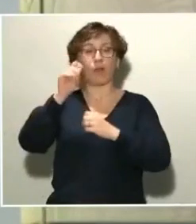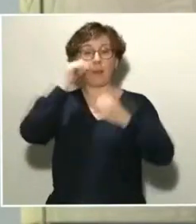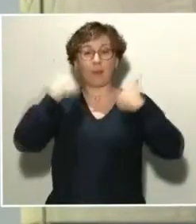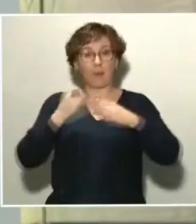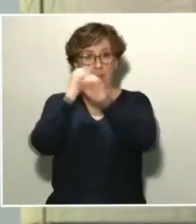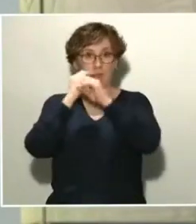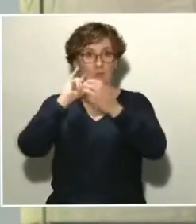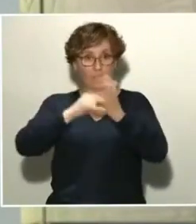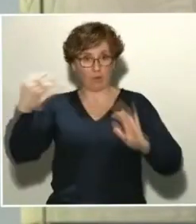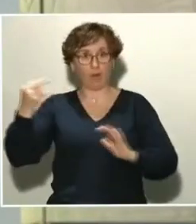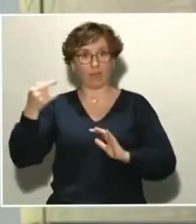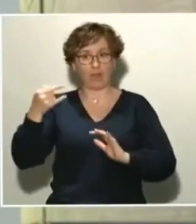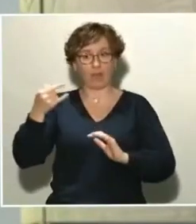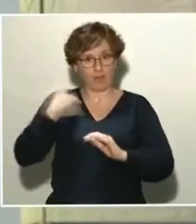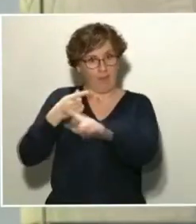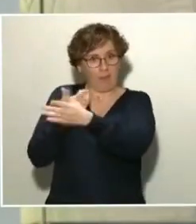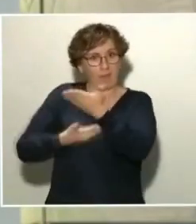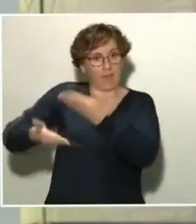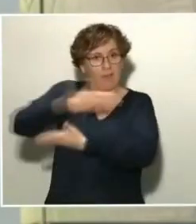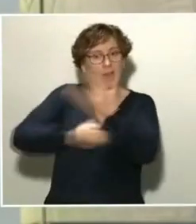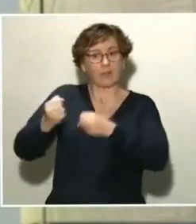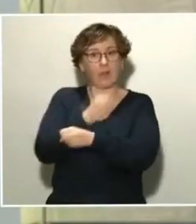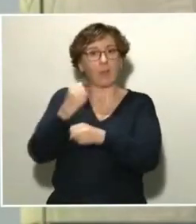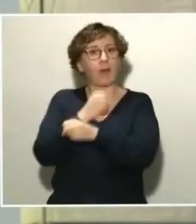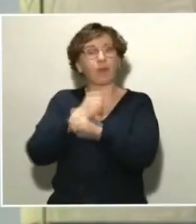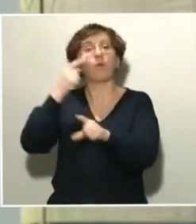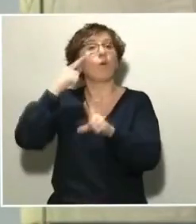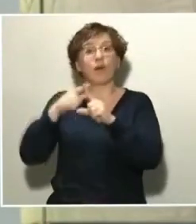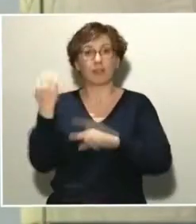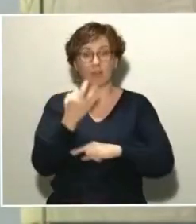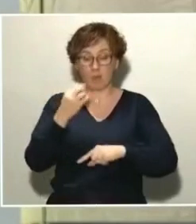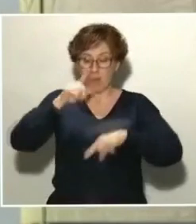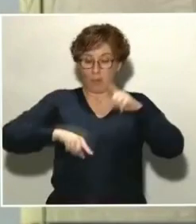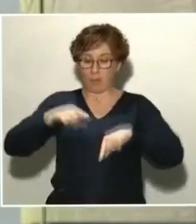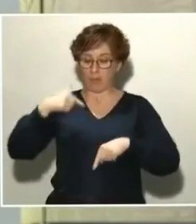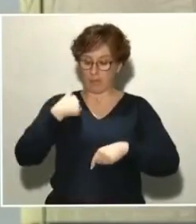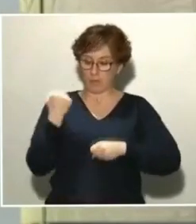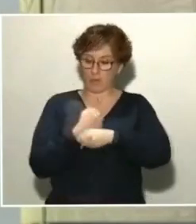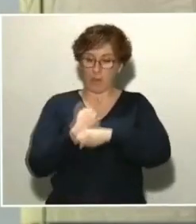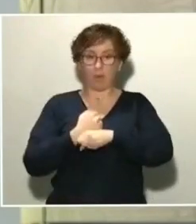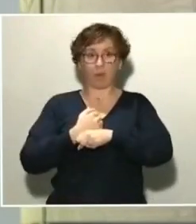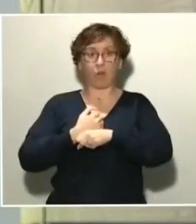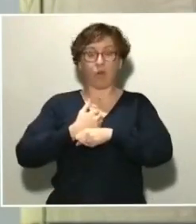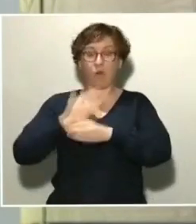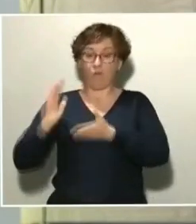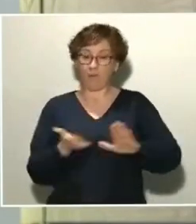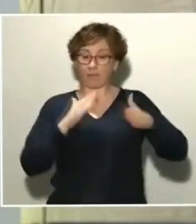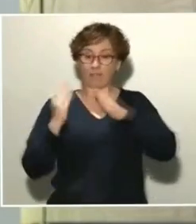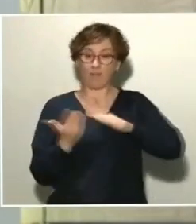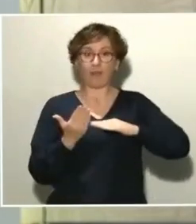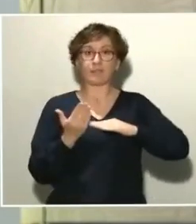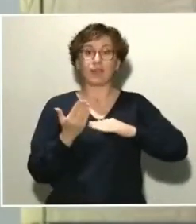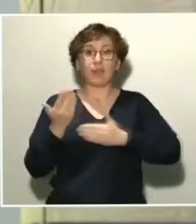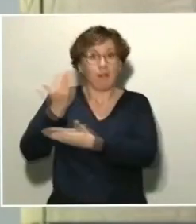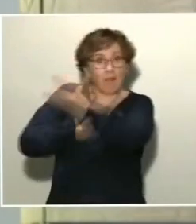para que los pasos intermedios que ellos necesitan que hagan en otro laboratorio se realicen en otras partes de Europa o